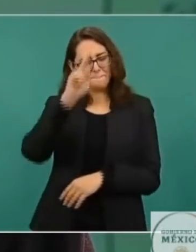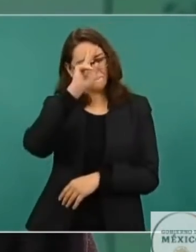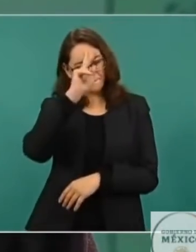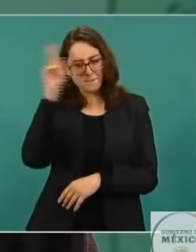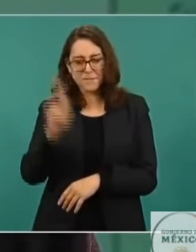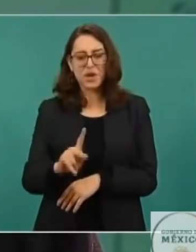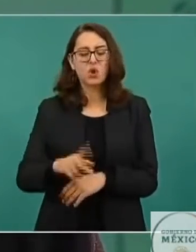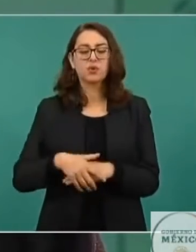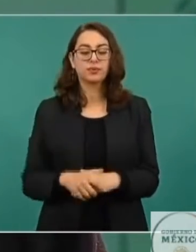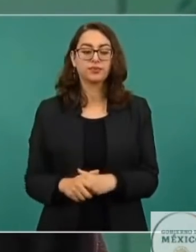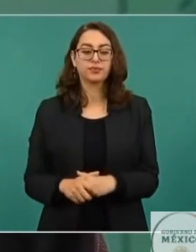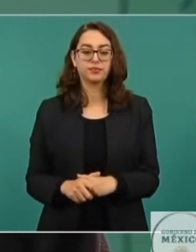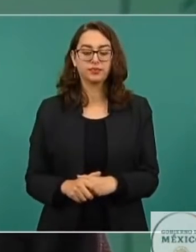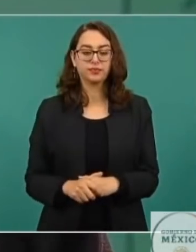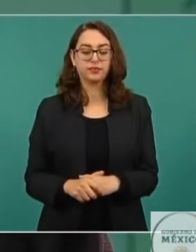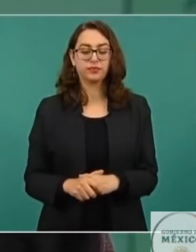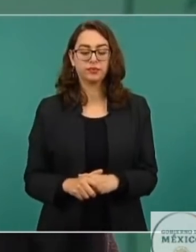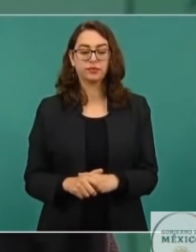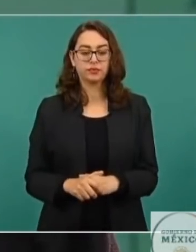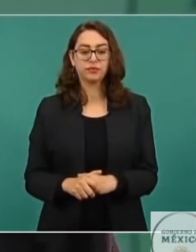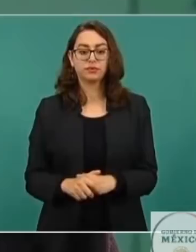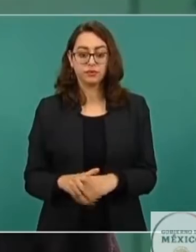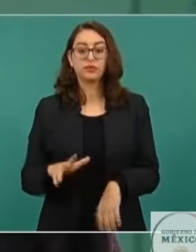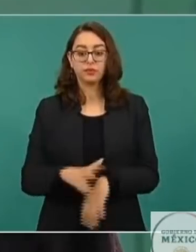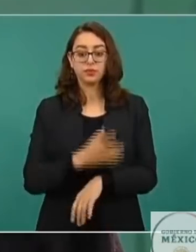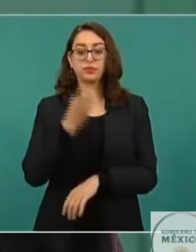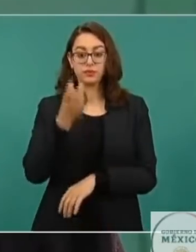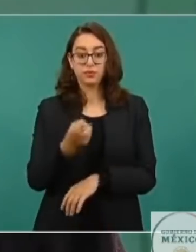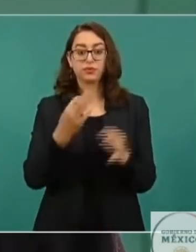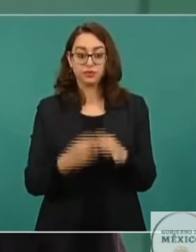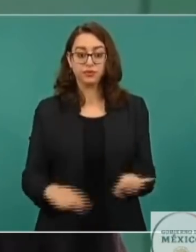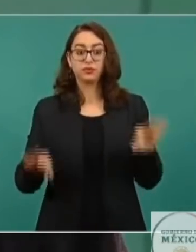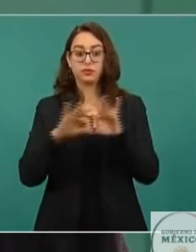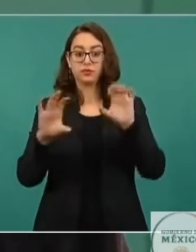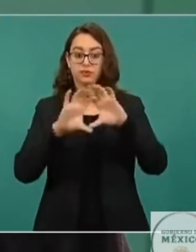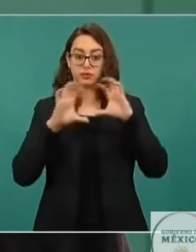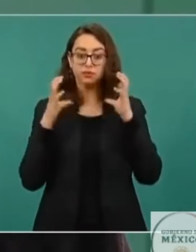como ahora. Por eso se requiere un cambio mundial.